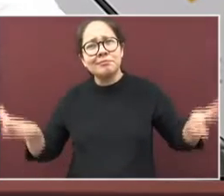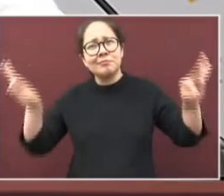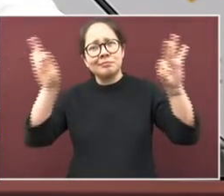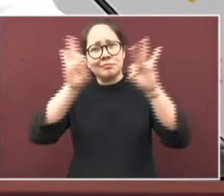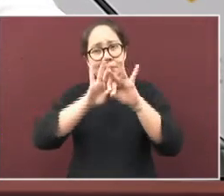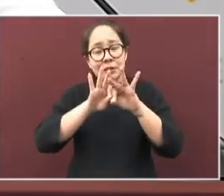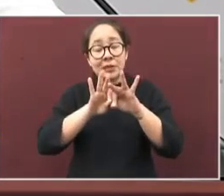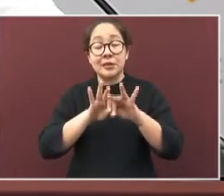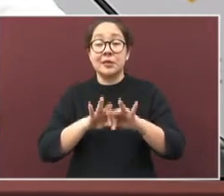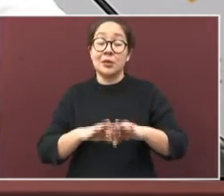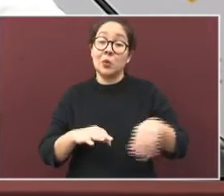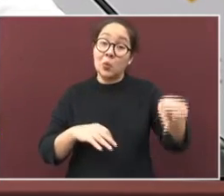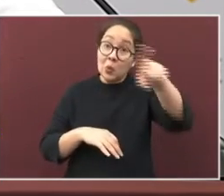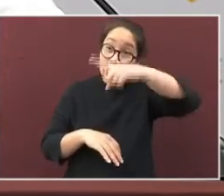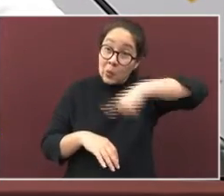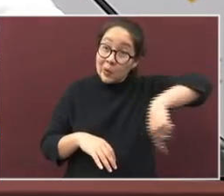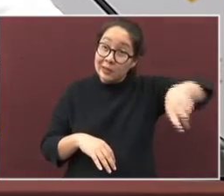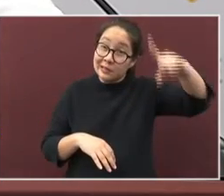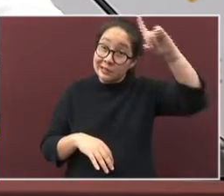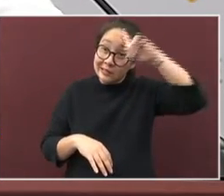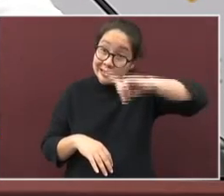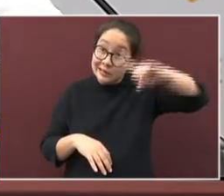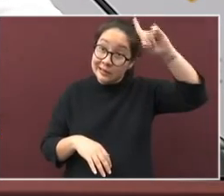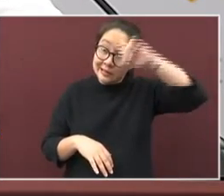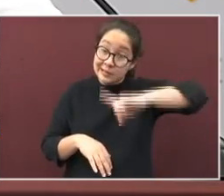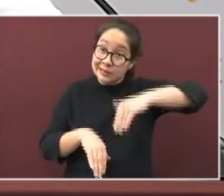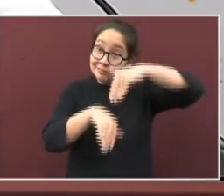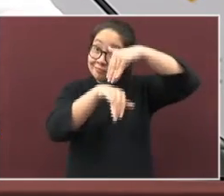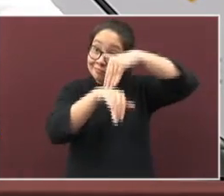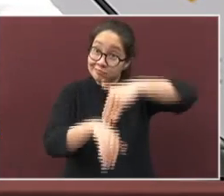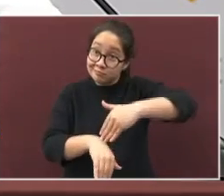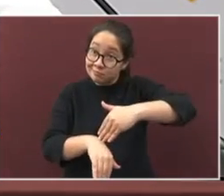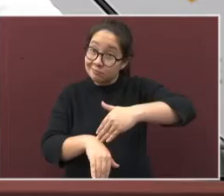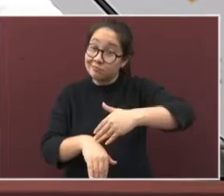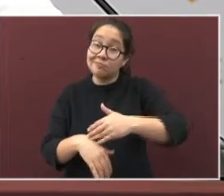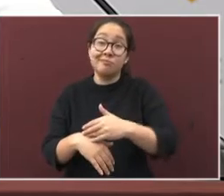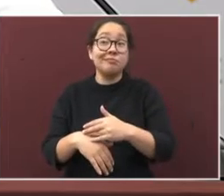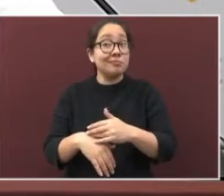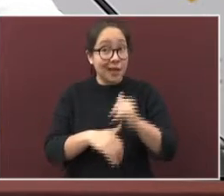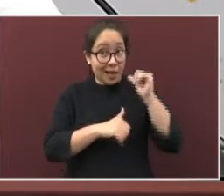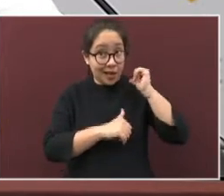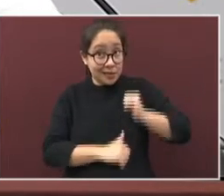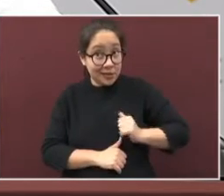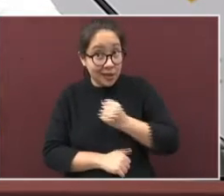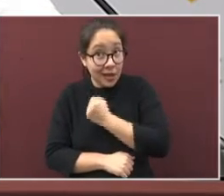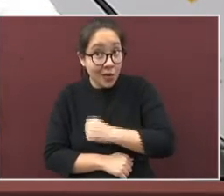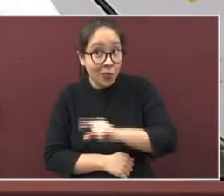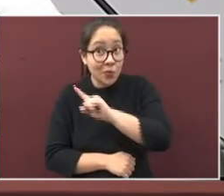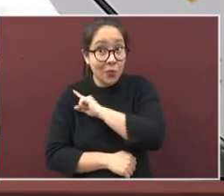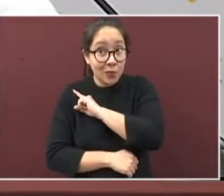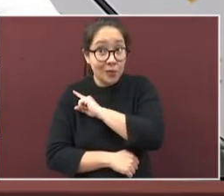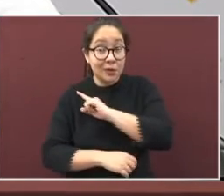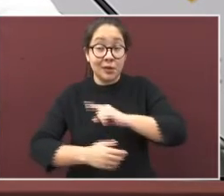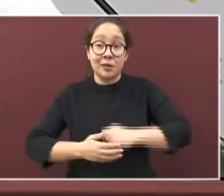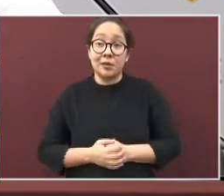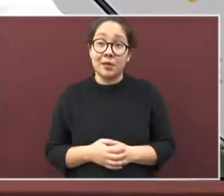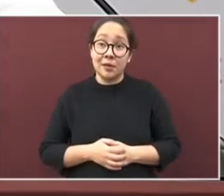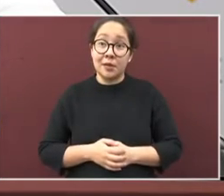que sigan al pie de la letra las recomendaciones que emite la autoridad sanitaria.